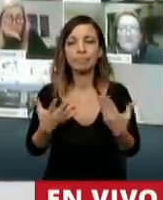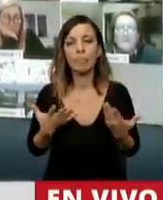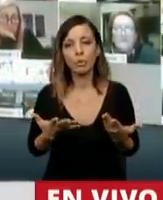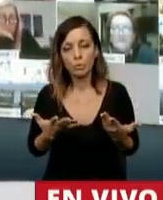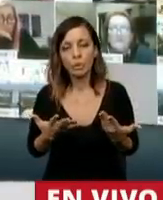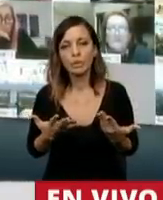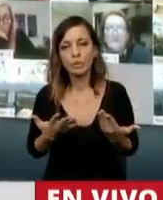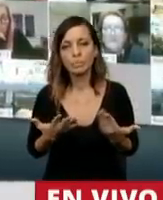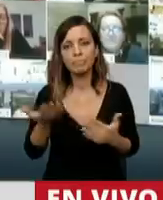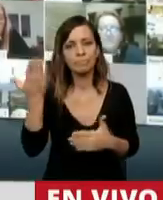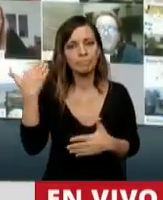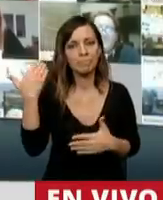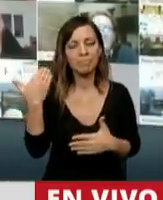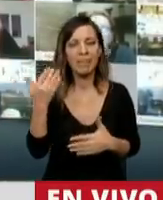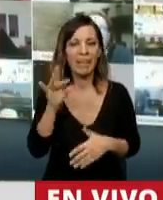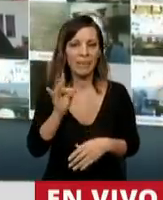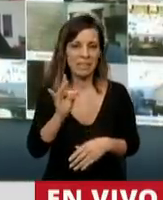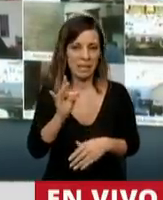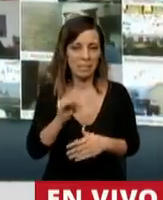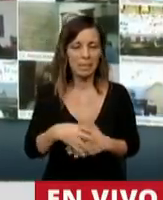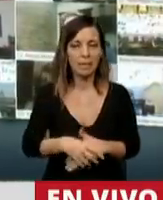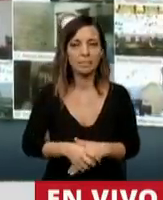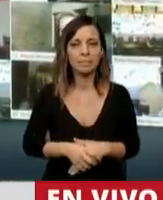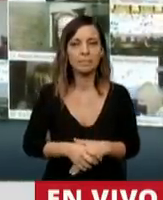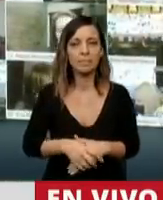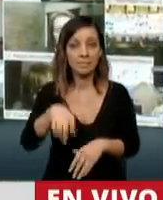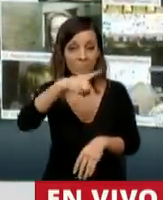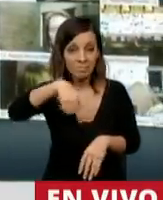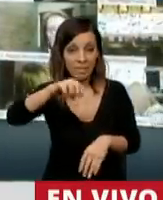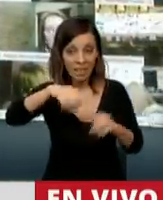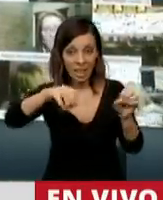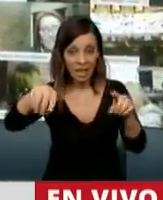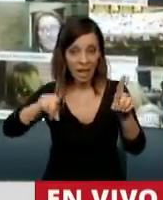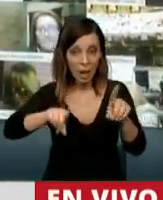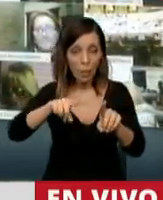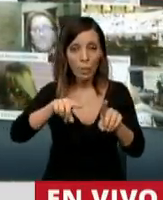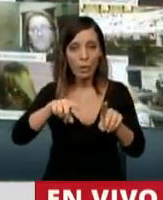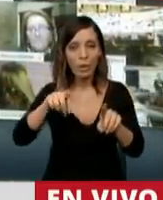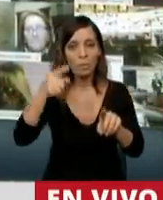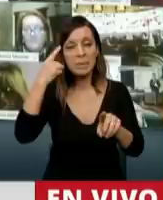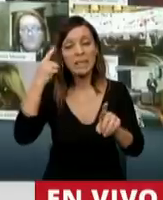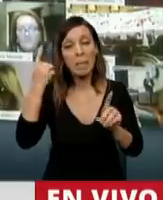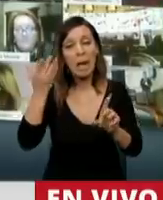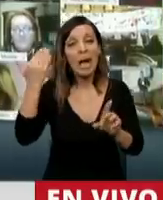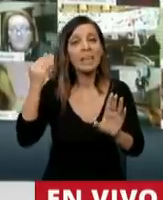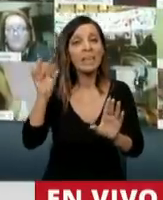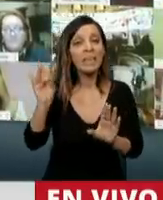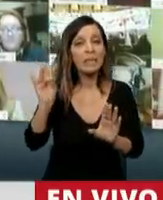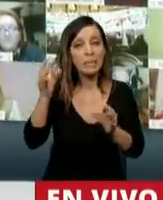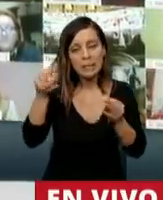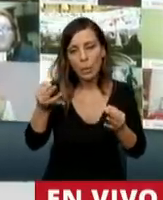Obviamente, allá por esas fechas de diciembre, nadie de los que estaba en esta Cámara pensara como pensara, pensaba